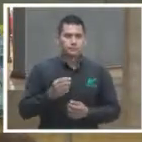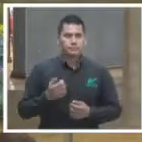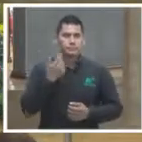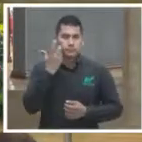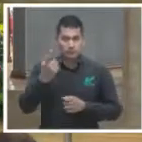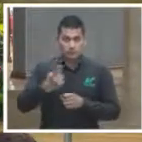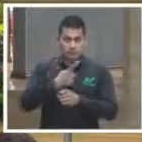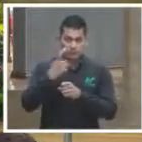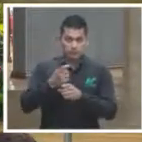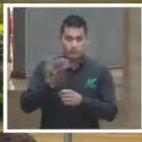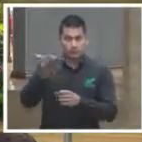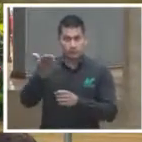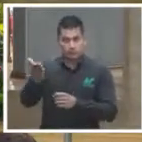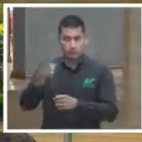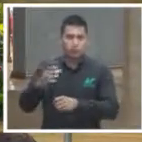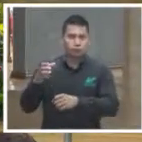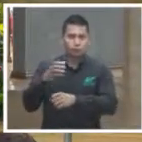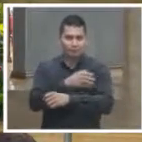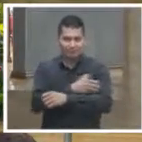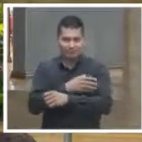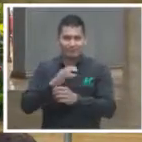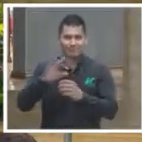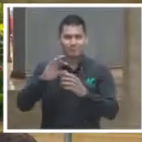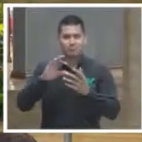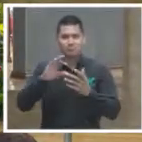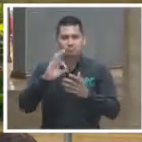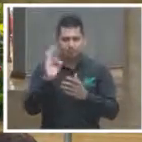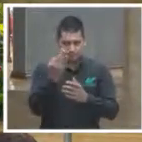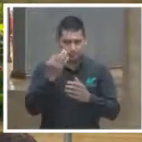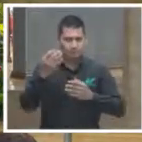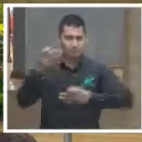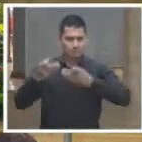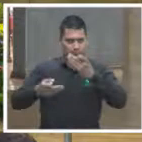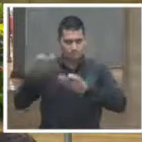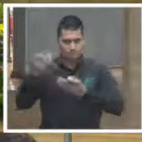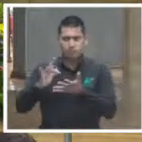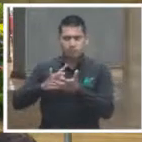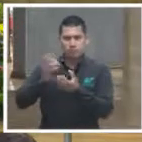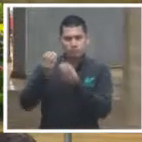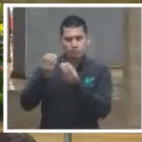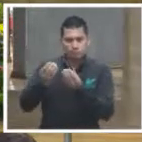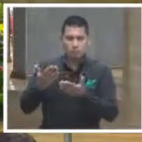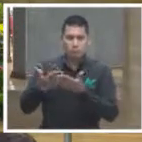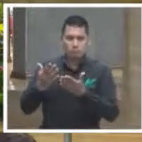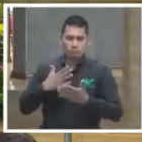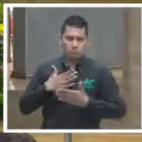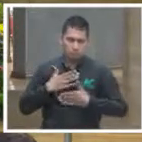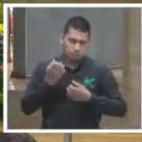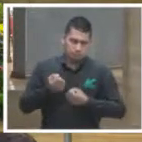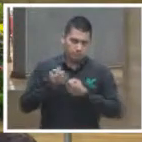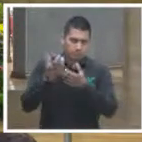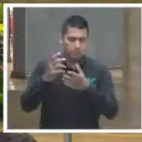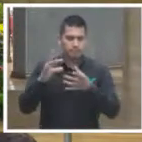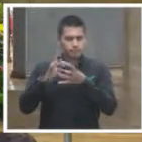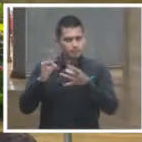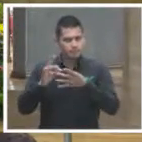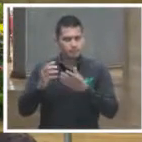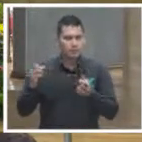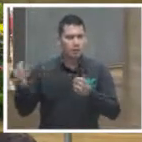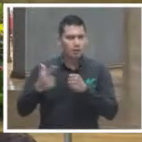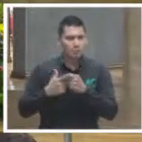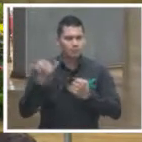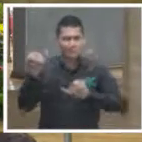al Tribunal Electoral del Poder Judicial de la Federación esta invitación para compartir con ustedes algunas ideas